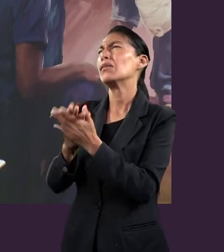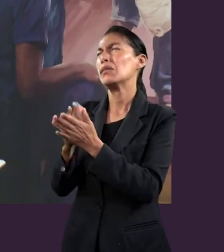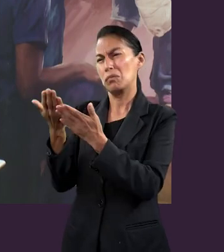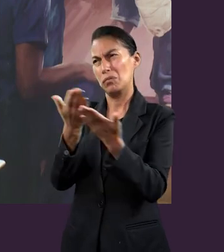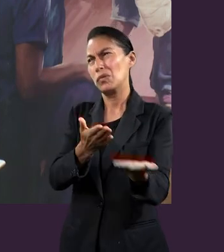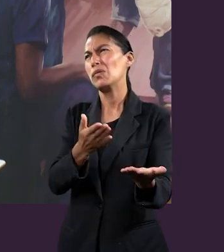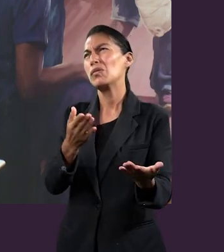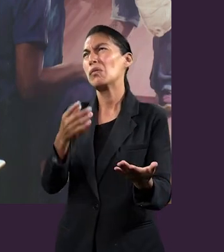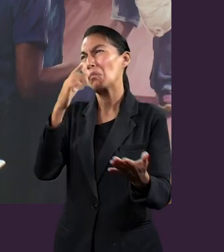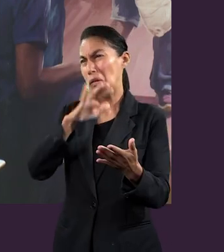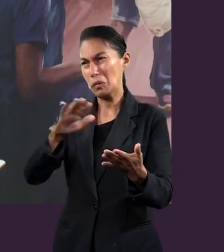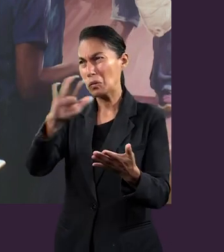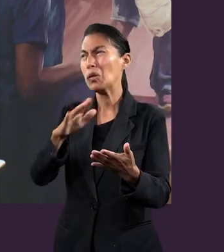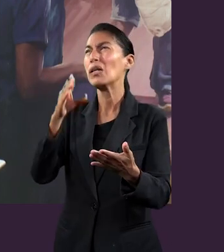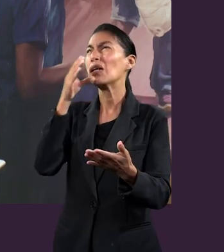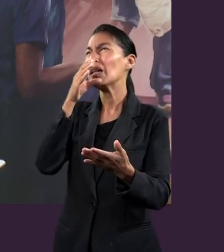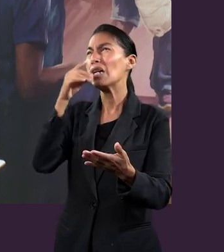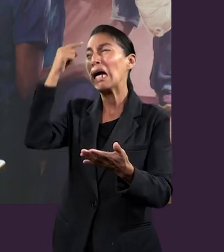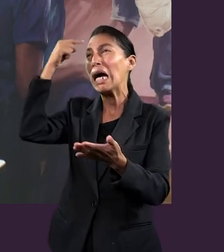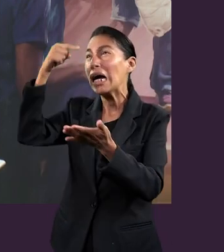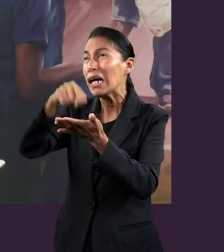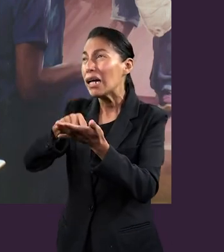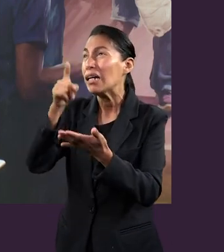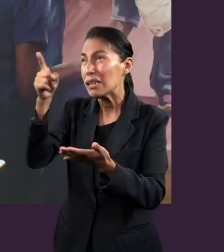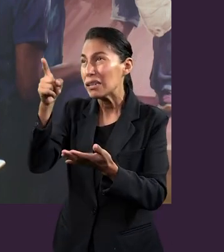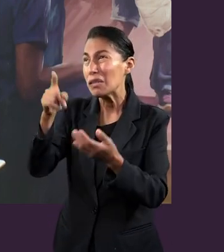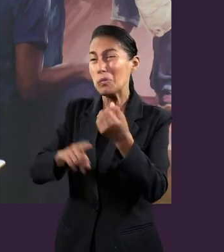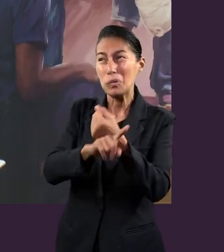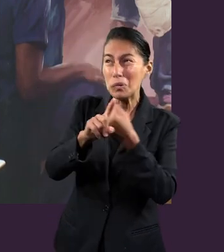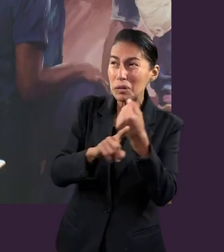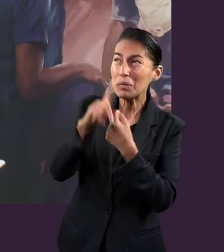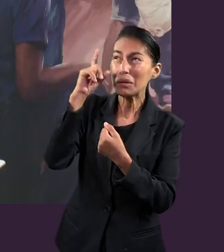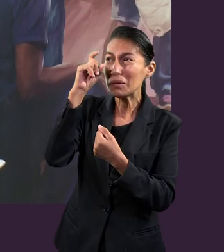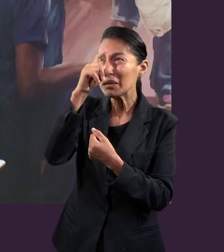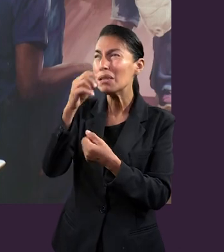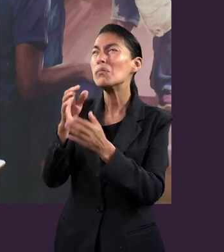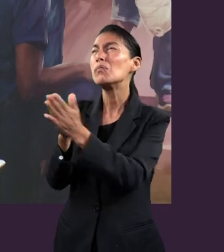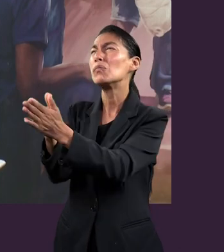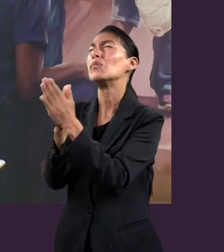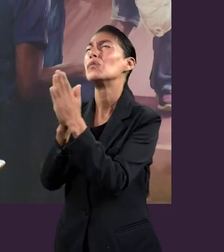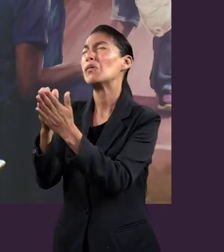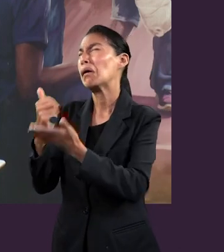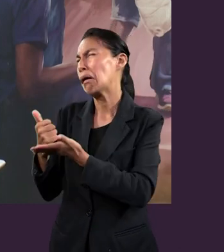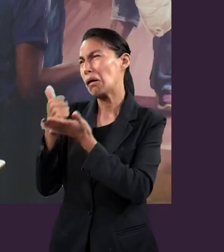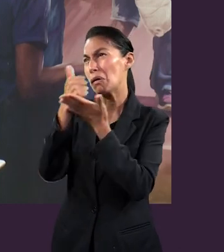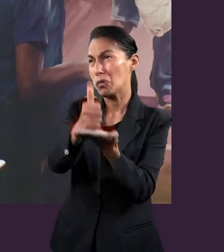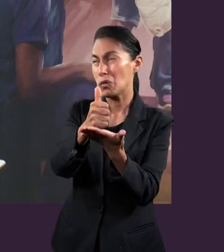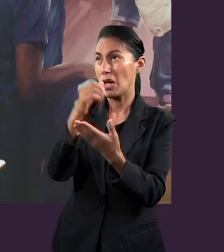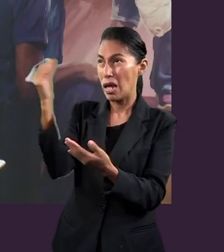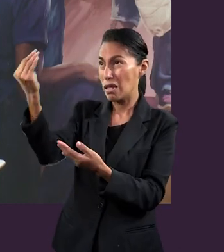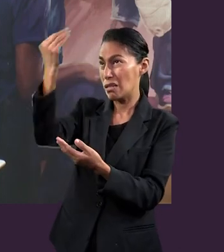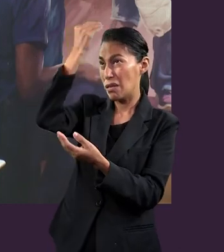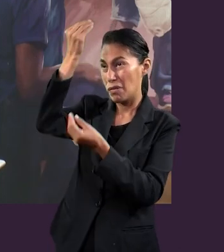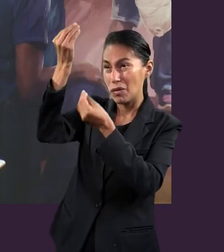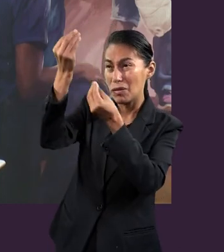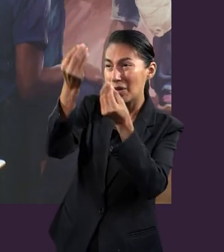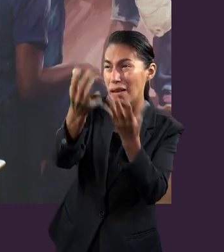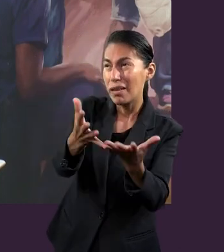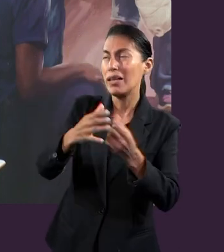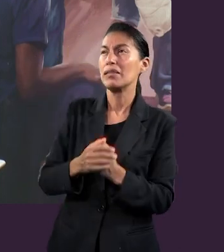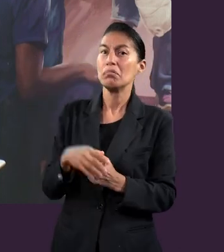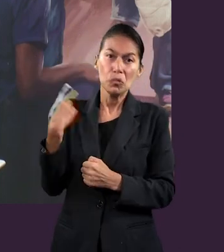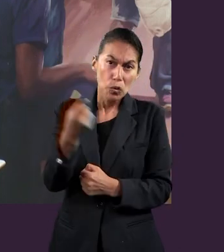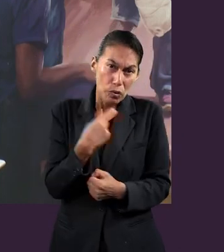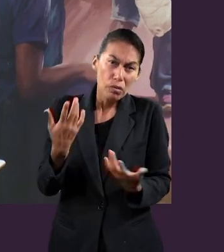fortaleza para nosotros los creyentes en situaciones difíciles. Y pues como mencionó Jafet, también para darnos esa sabiduría que